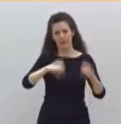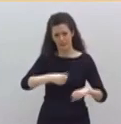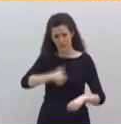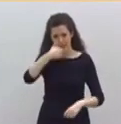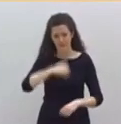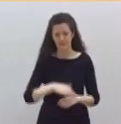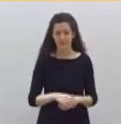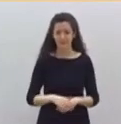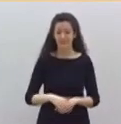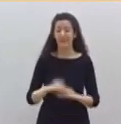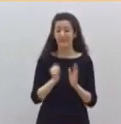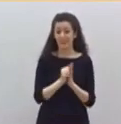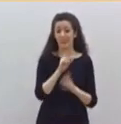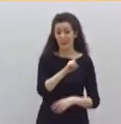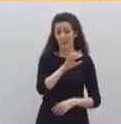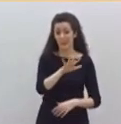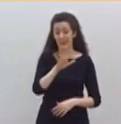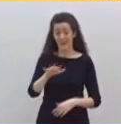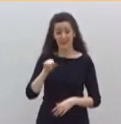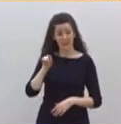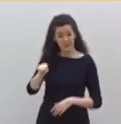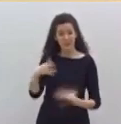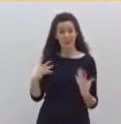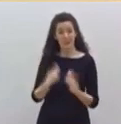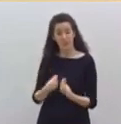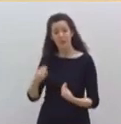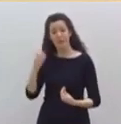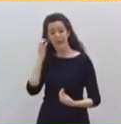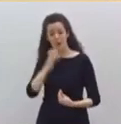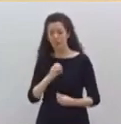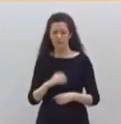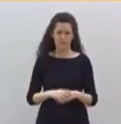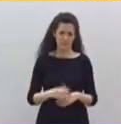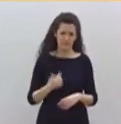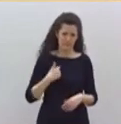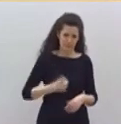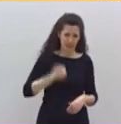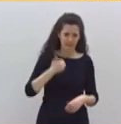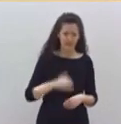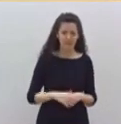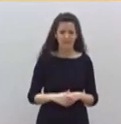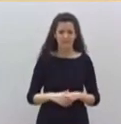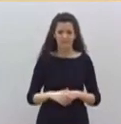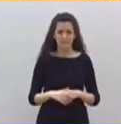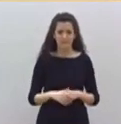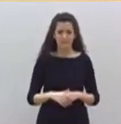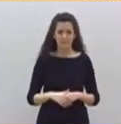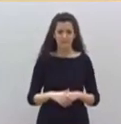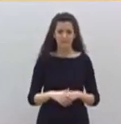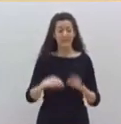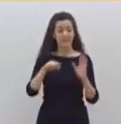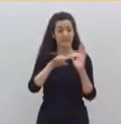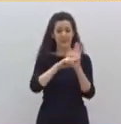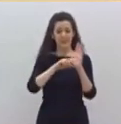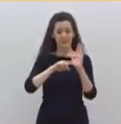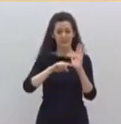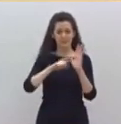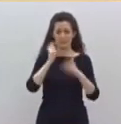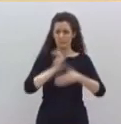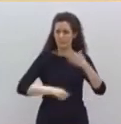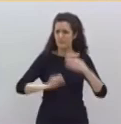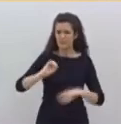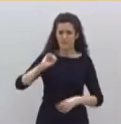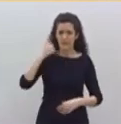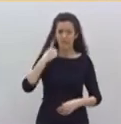155. Nosotros le hemos apoyado en la medida más drástica de la historia de la democracia. El Estado de Alarma.